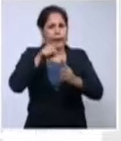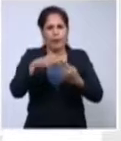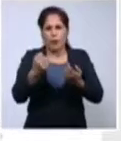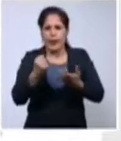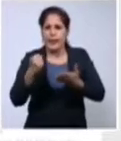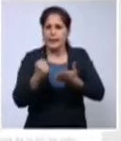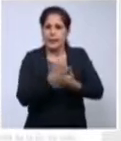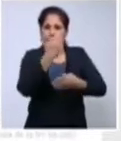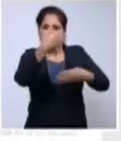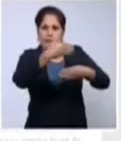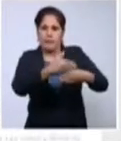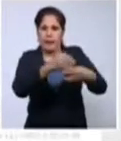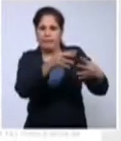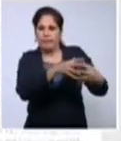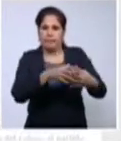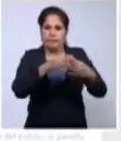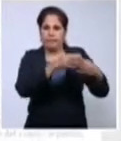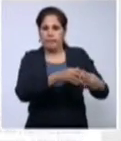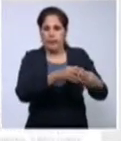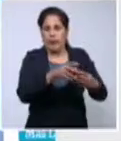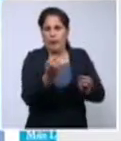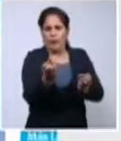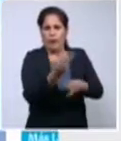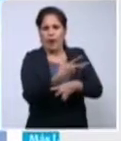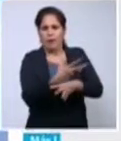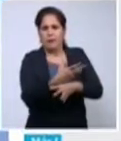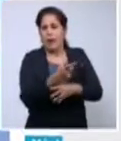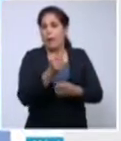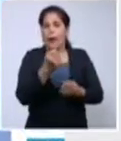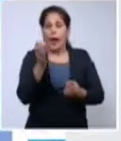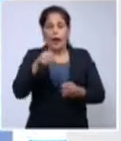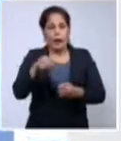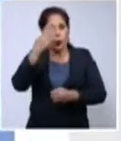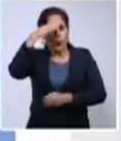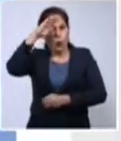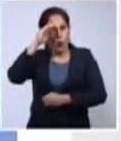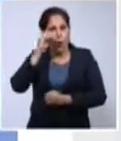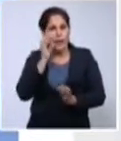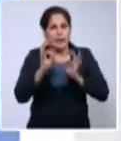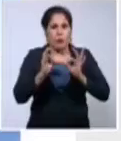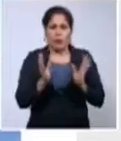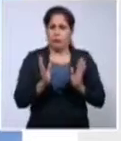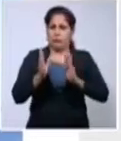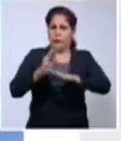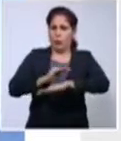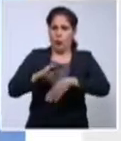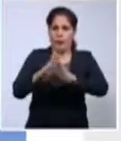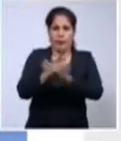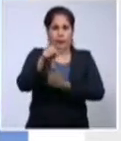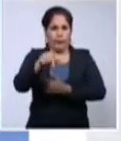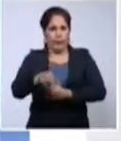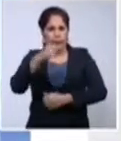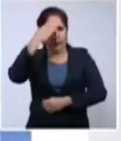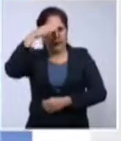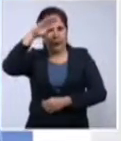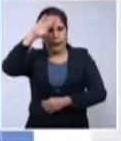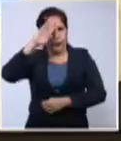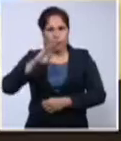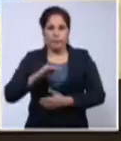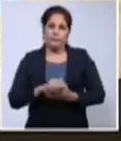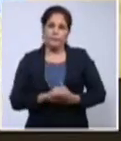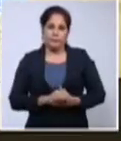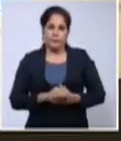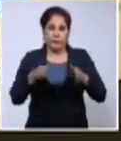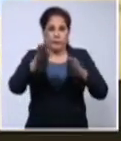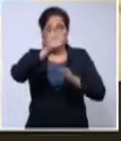Cuba parapetados tras una falsa imagen de inseguridad para el ejercicio diplomático en la isla. La Academia de Ciencias de